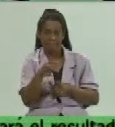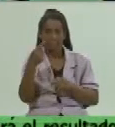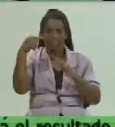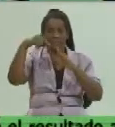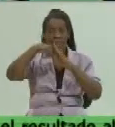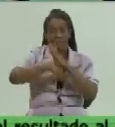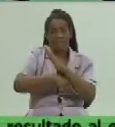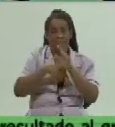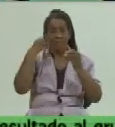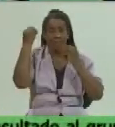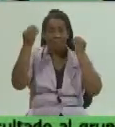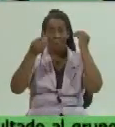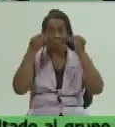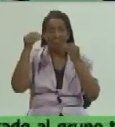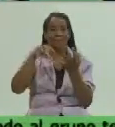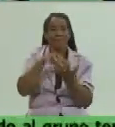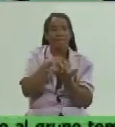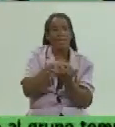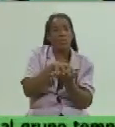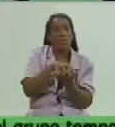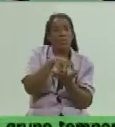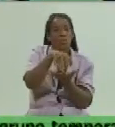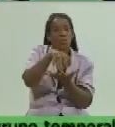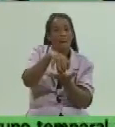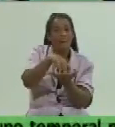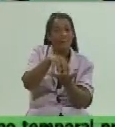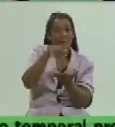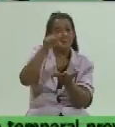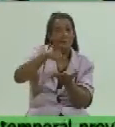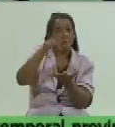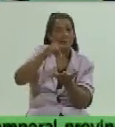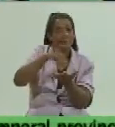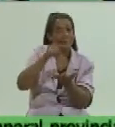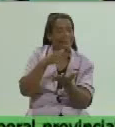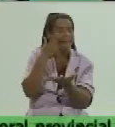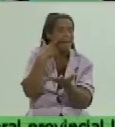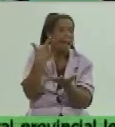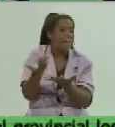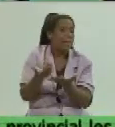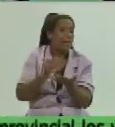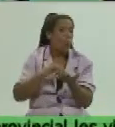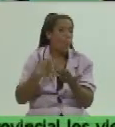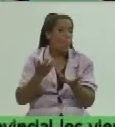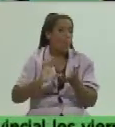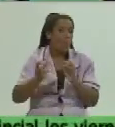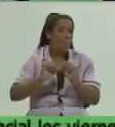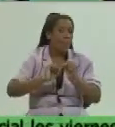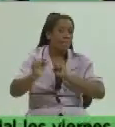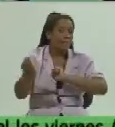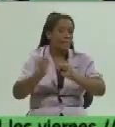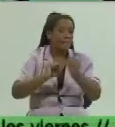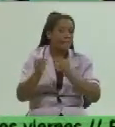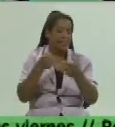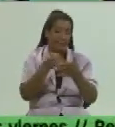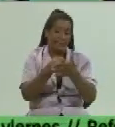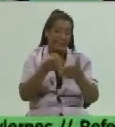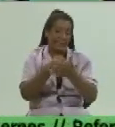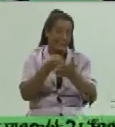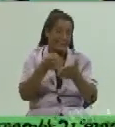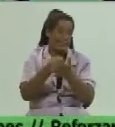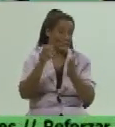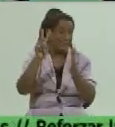análisis epidemiológico del lugar para poder controlar, ver con más efectividad las acciones que hay que desarrollar en el lugar.